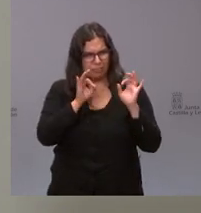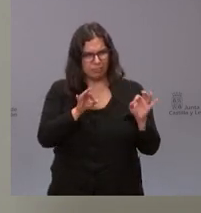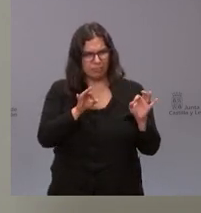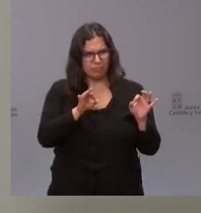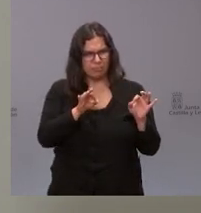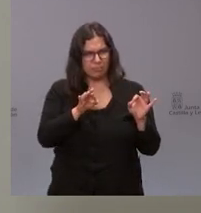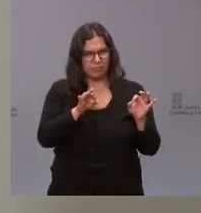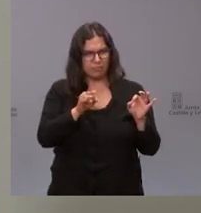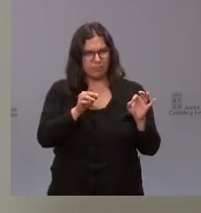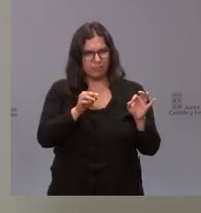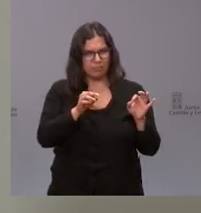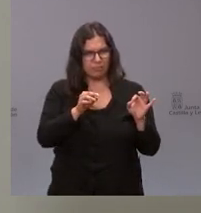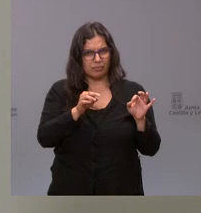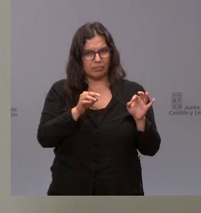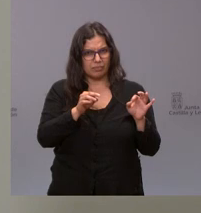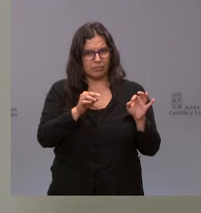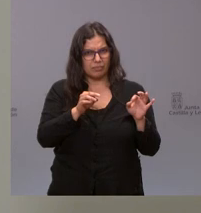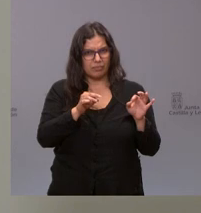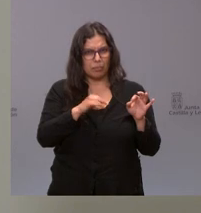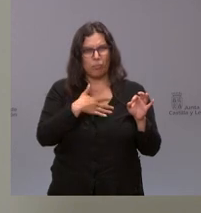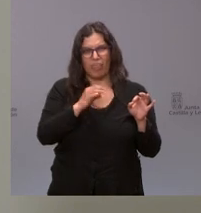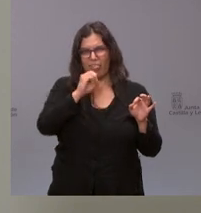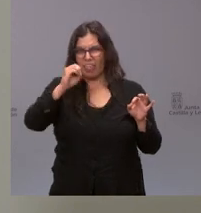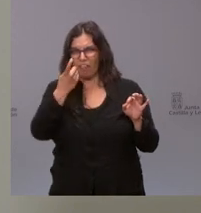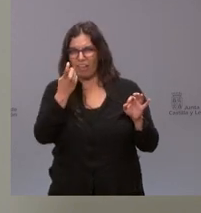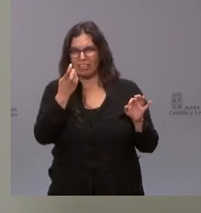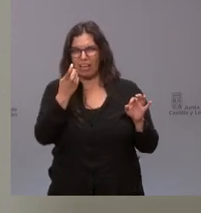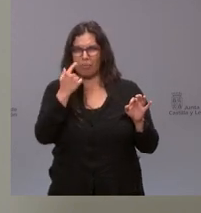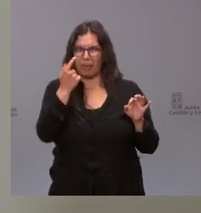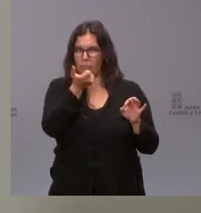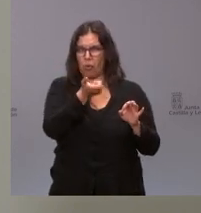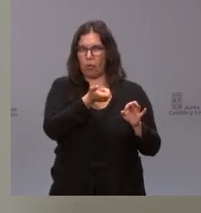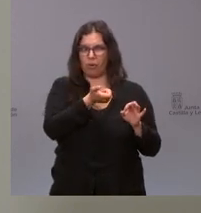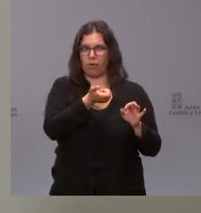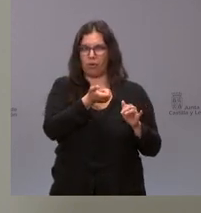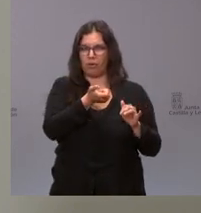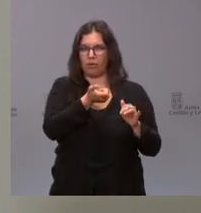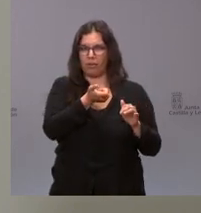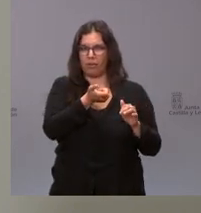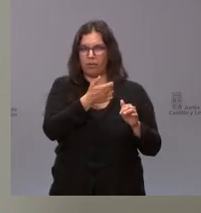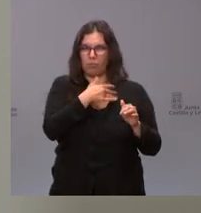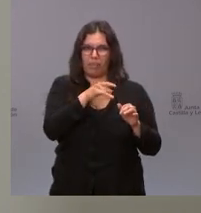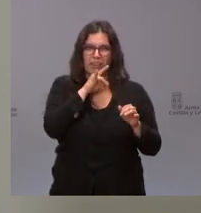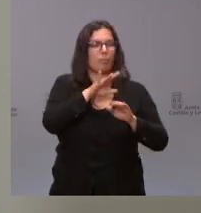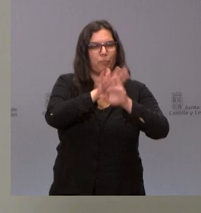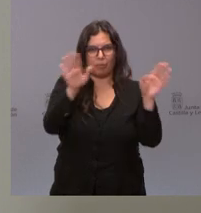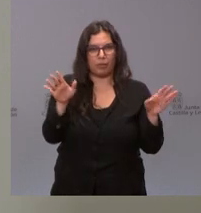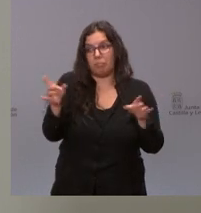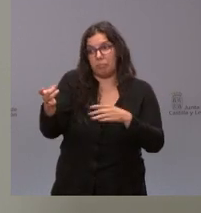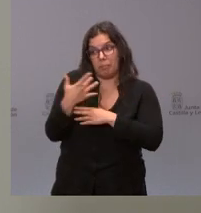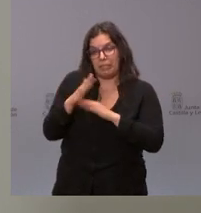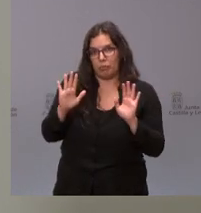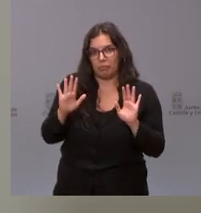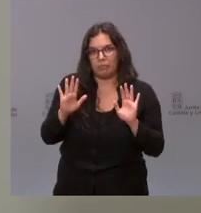contrastalo no voy a ser que sean 30.000 miles porque me parece muy reducida esa cifra pero es la que me han